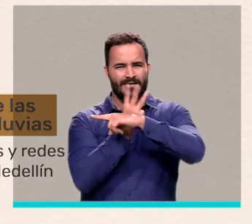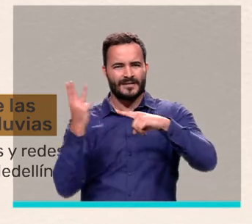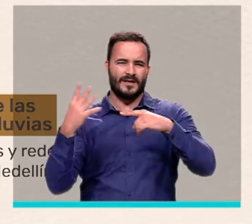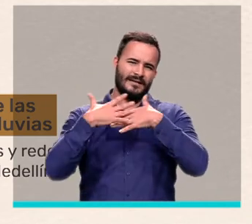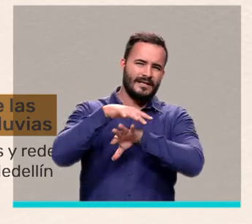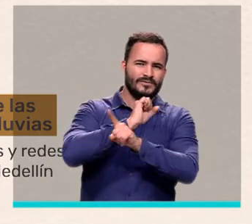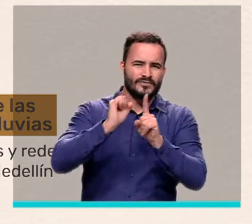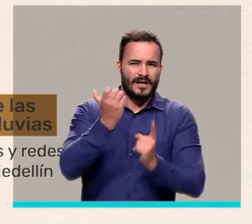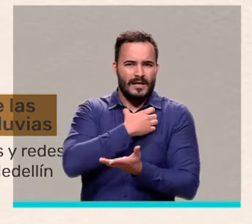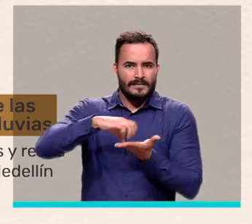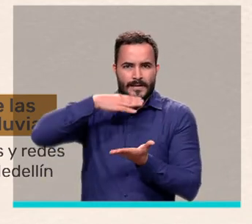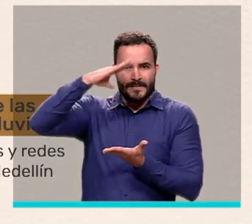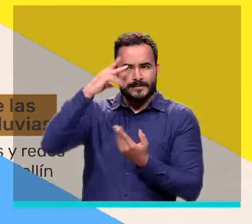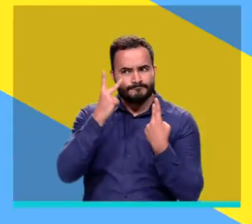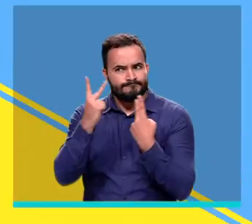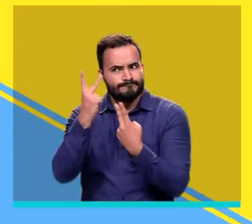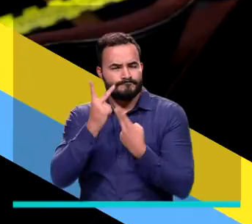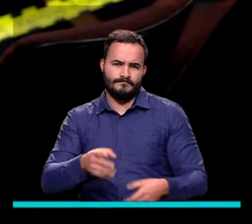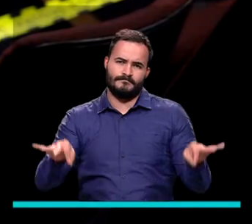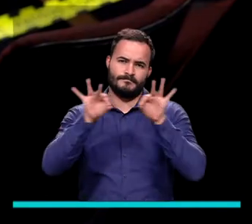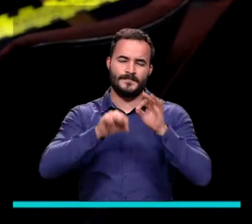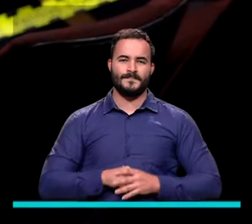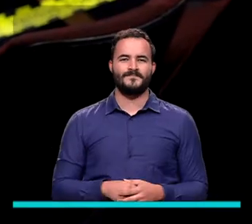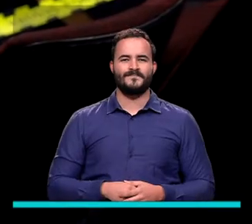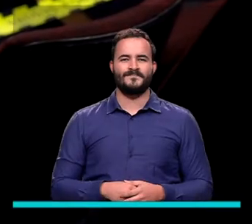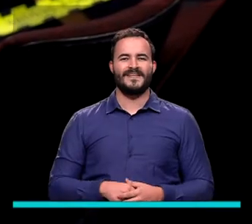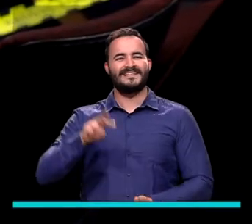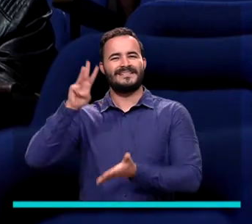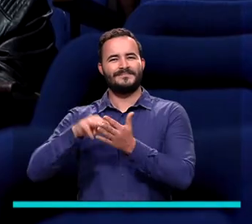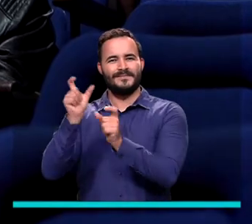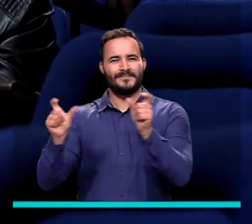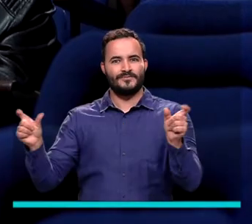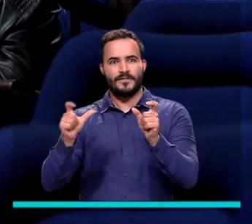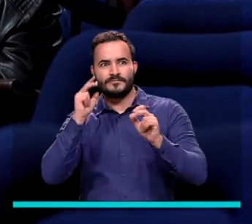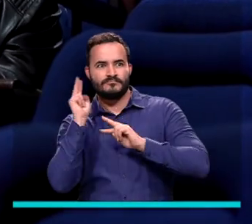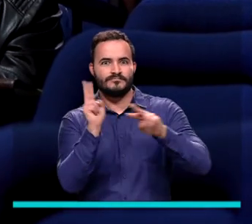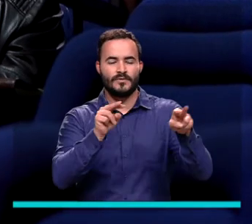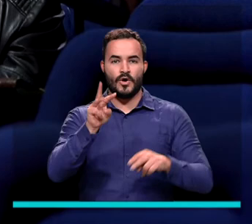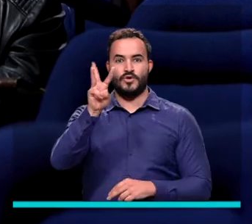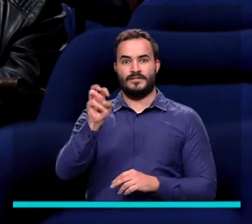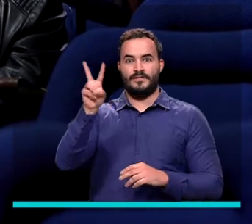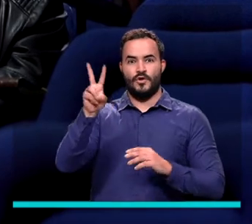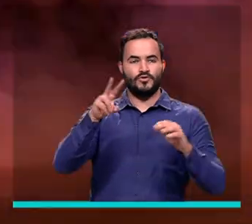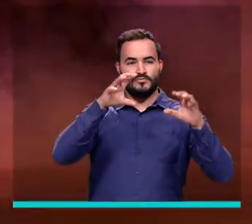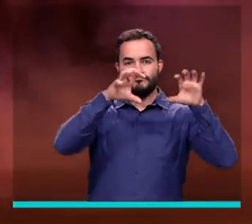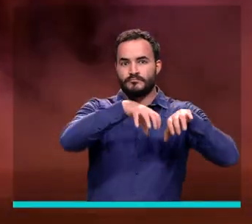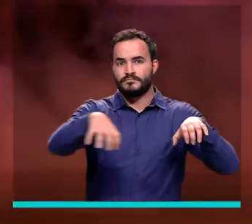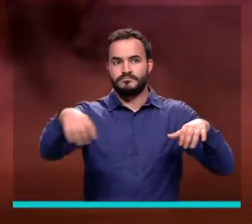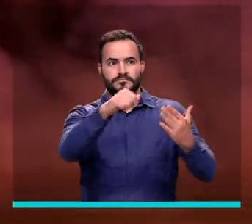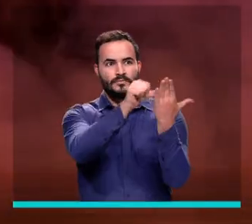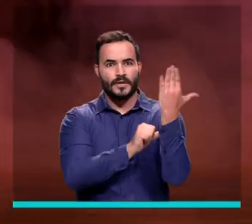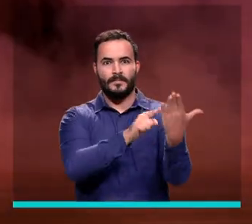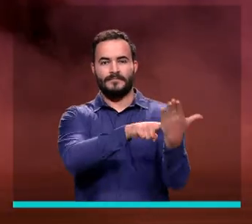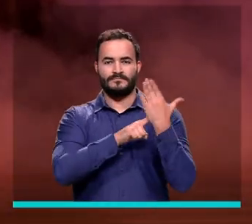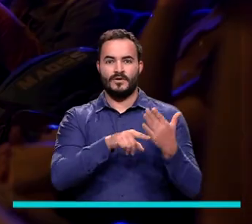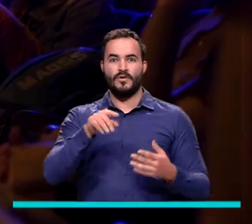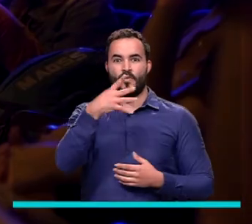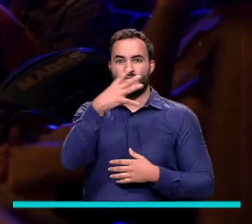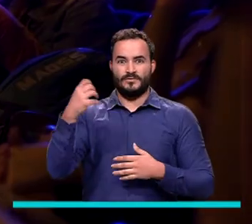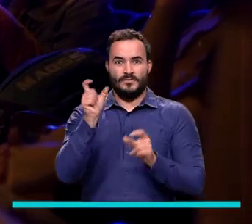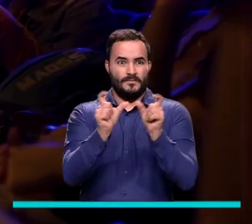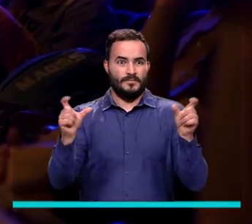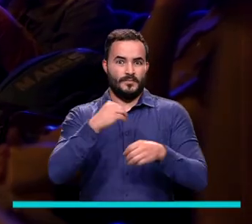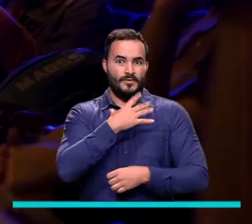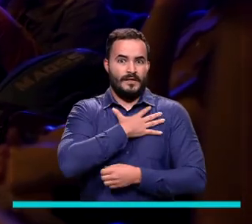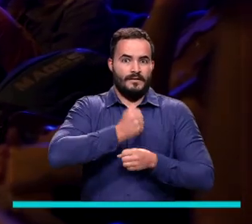sociales de la Alcaldía de Medellín. Más de 3.000 espectadores, 82 espectáculos y 470 empleos son las cifras que